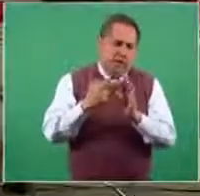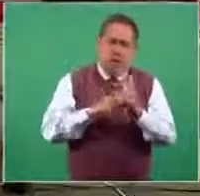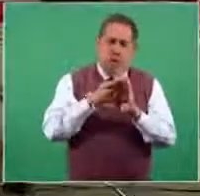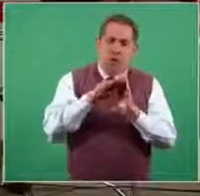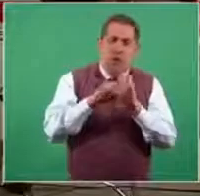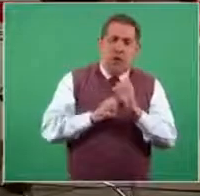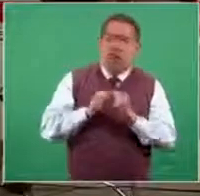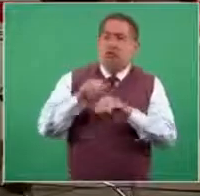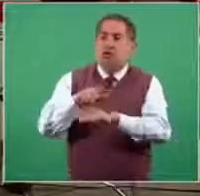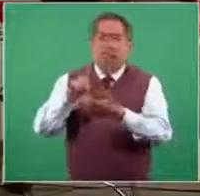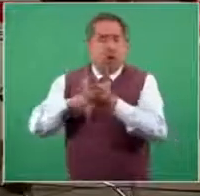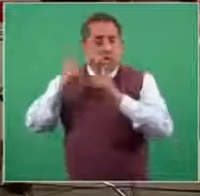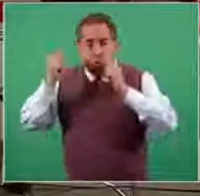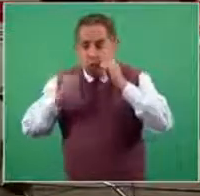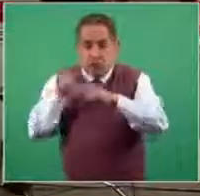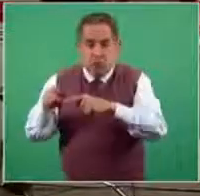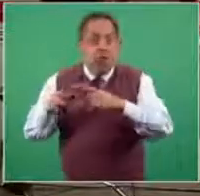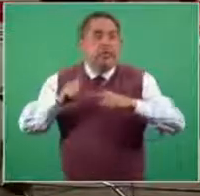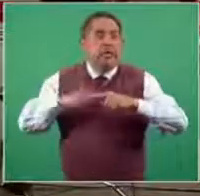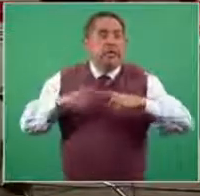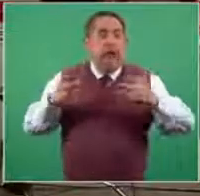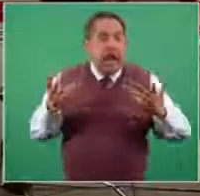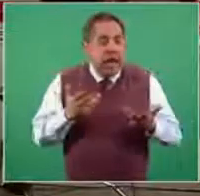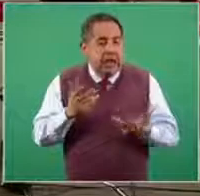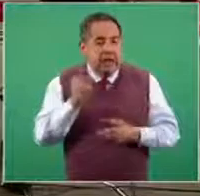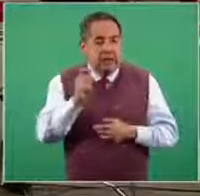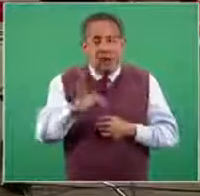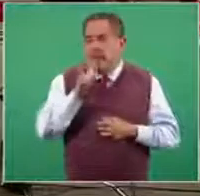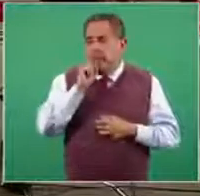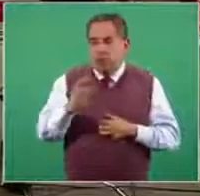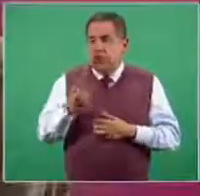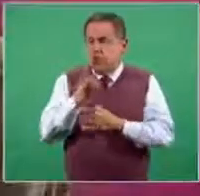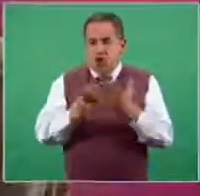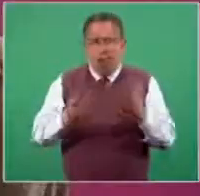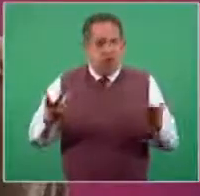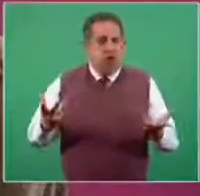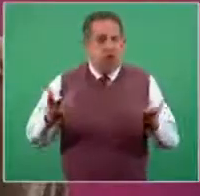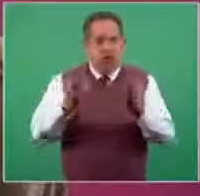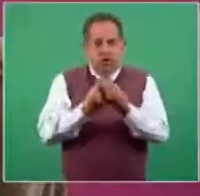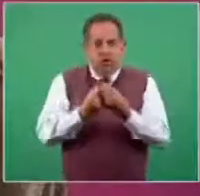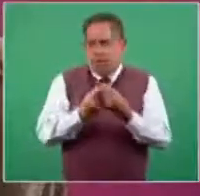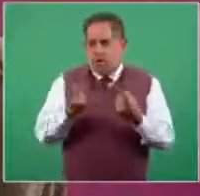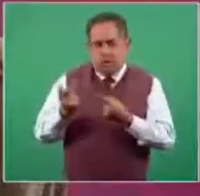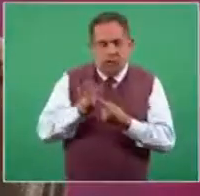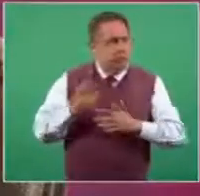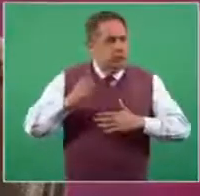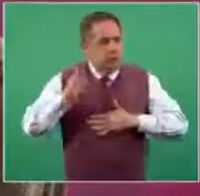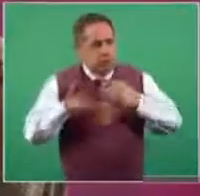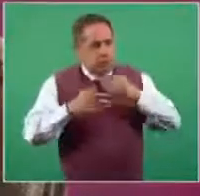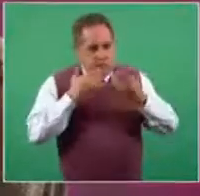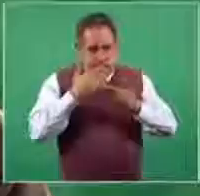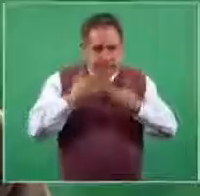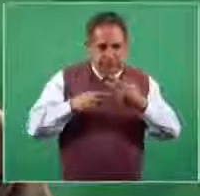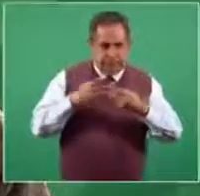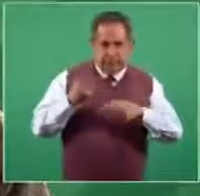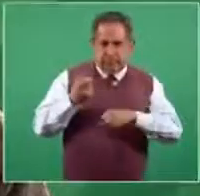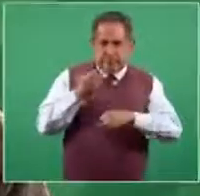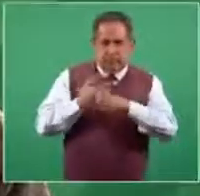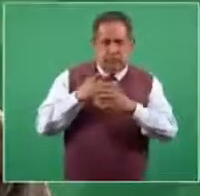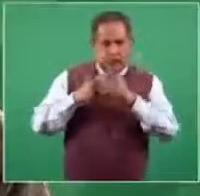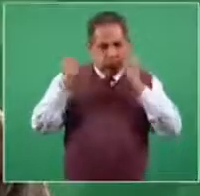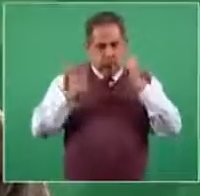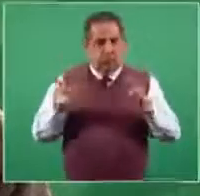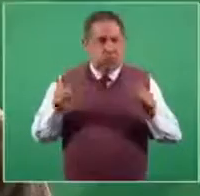en la industria turística, creados precisamente por la colaboración tan comprometida del secretario de Turismo,